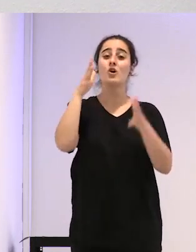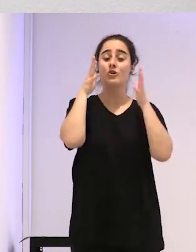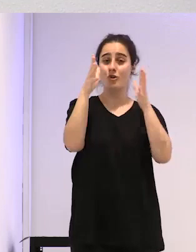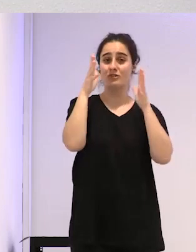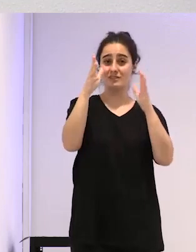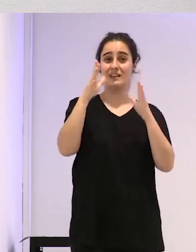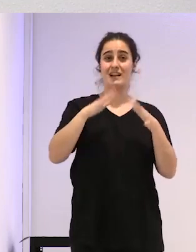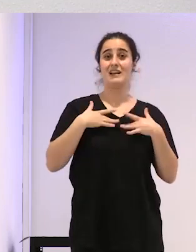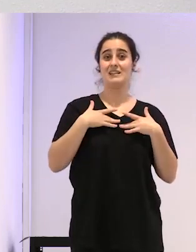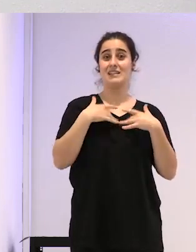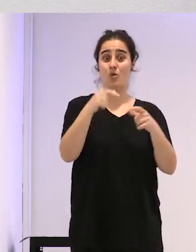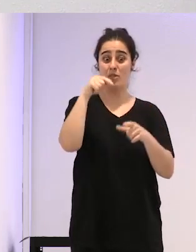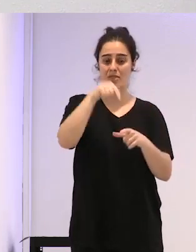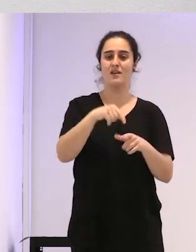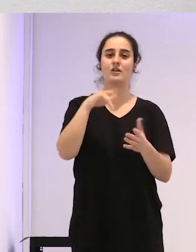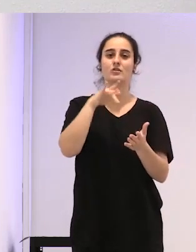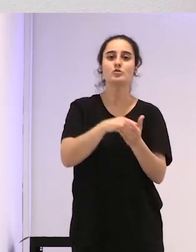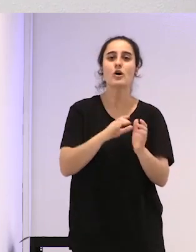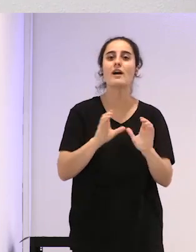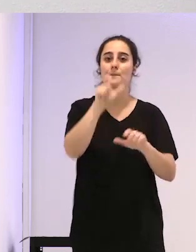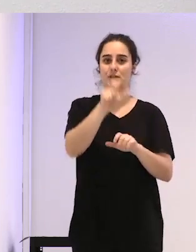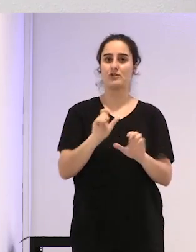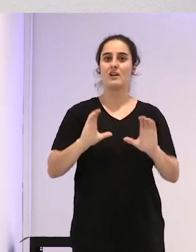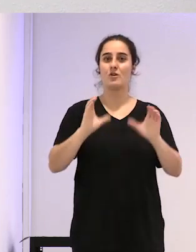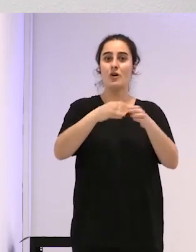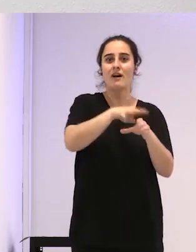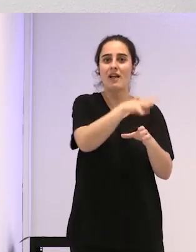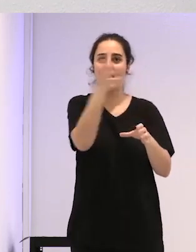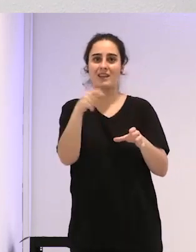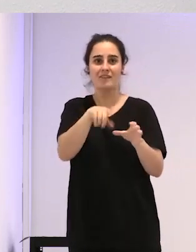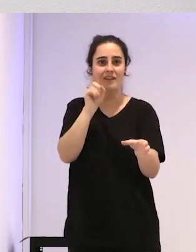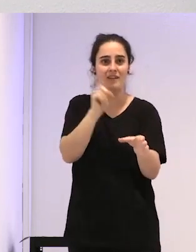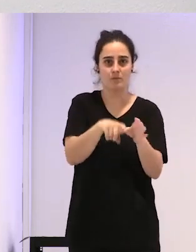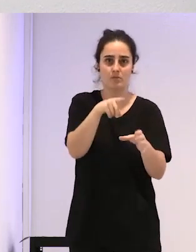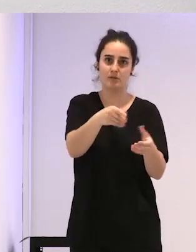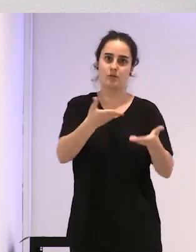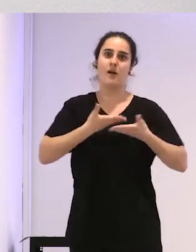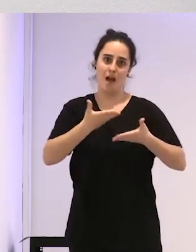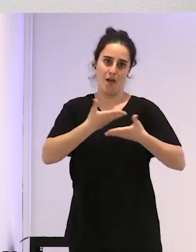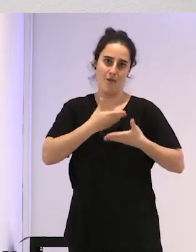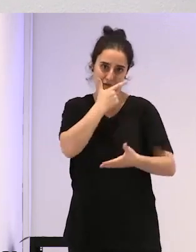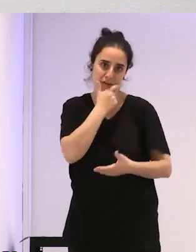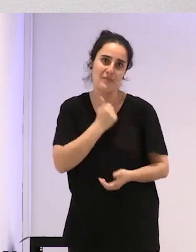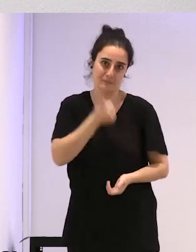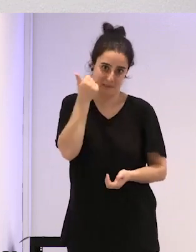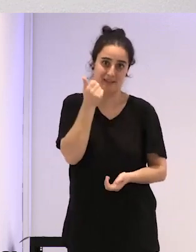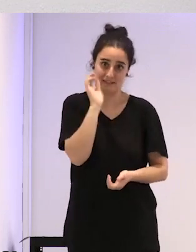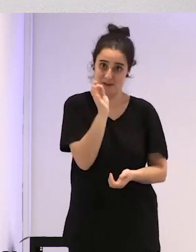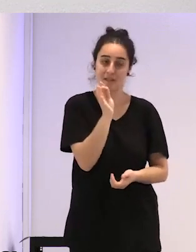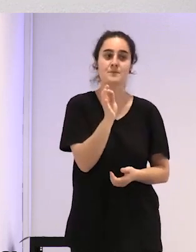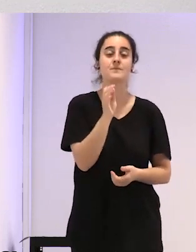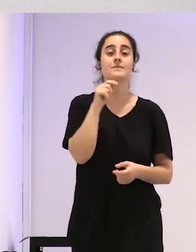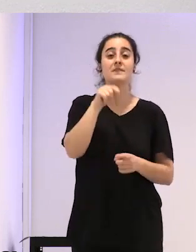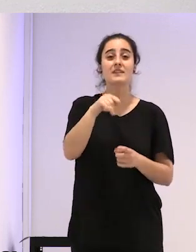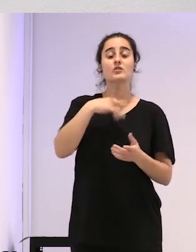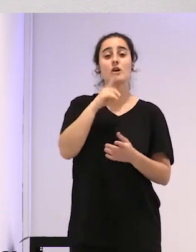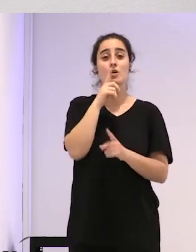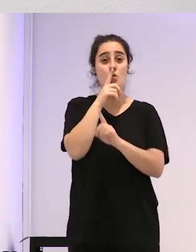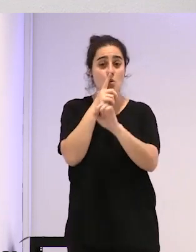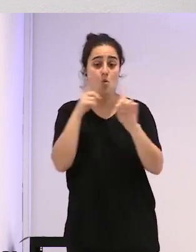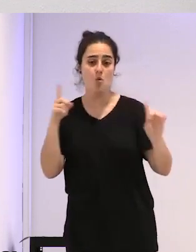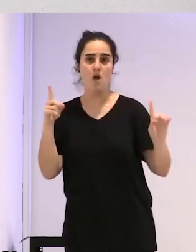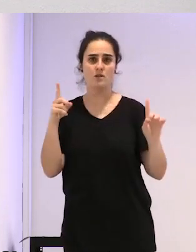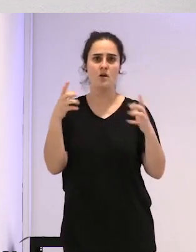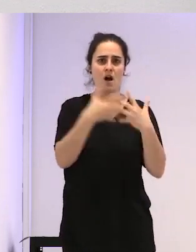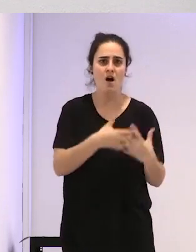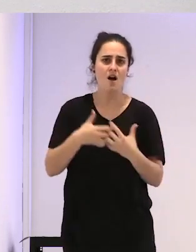una persona del colectivo LGTBI, esto también facilitó mucho las cosas, y después de un año de una